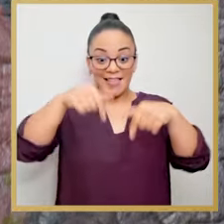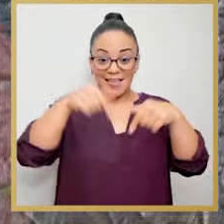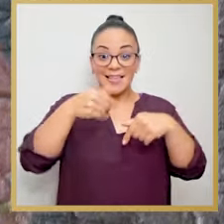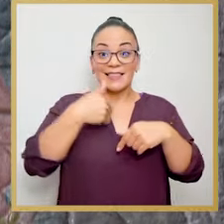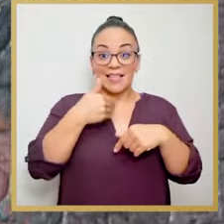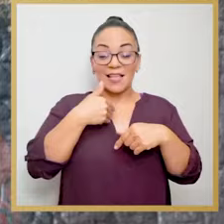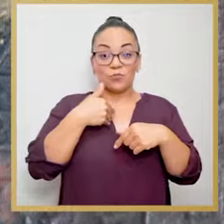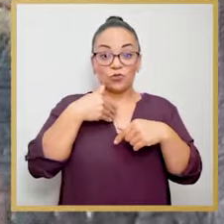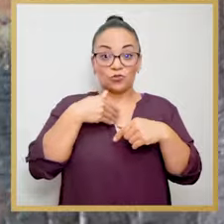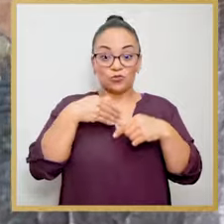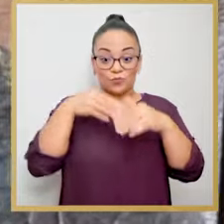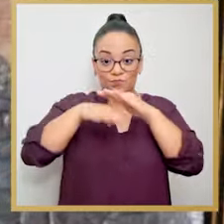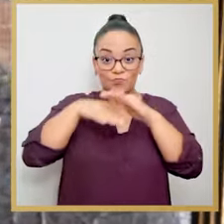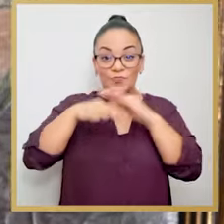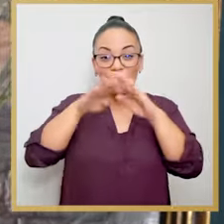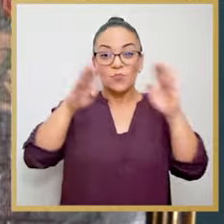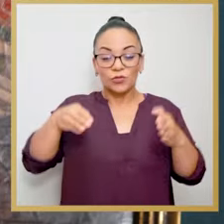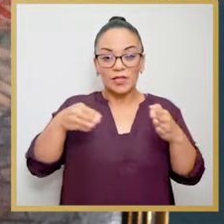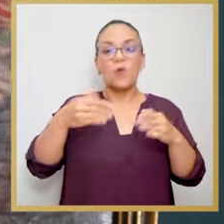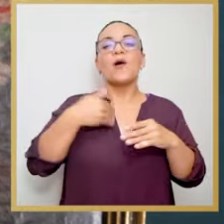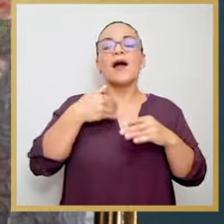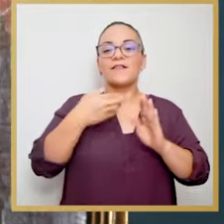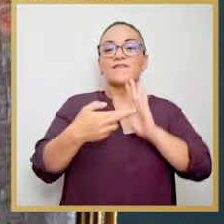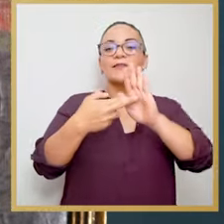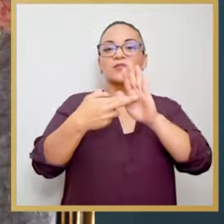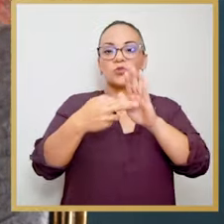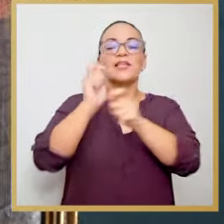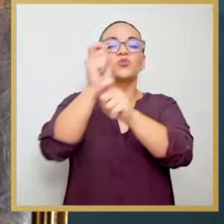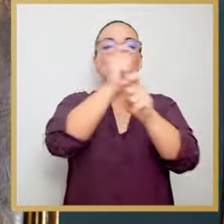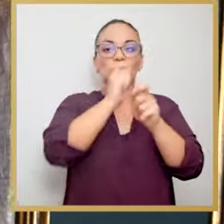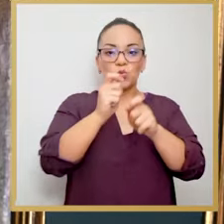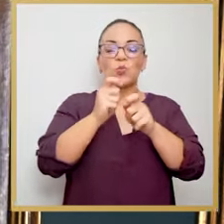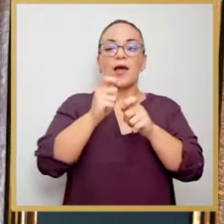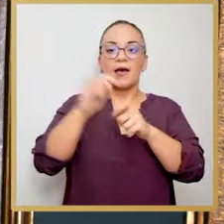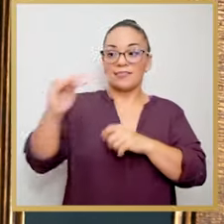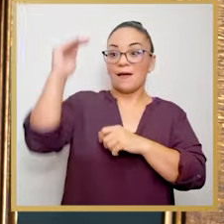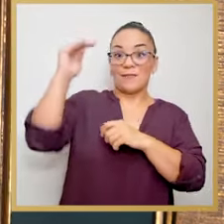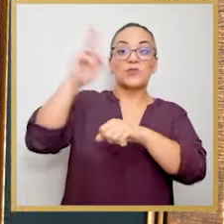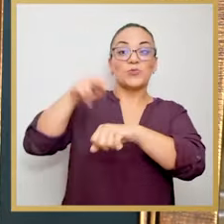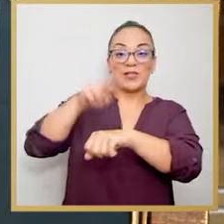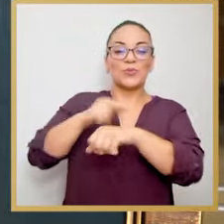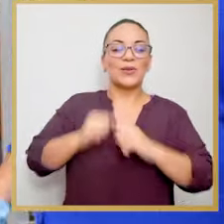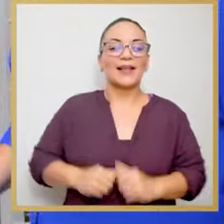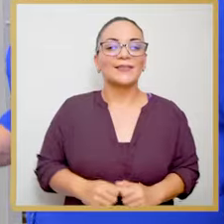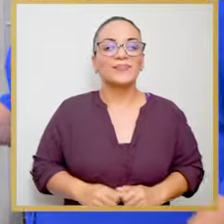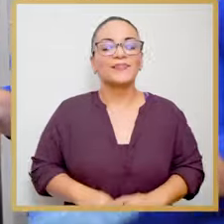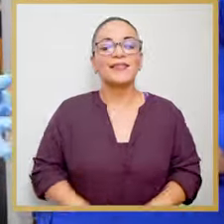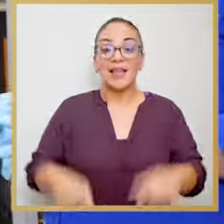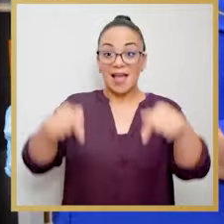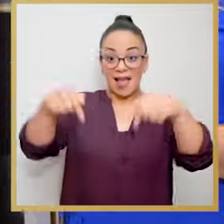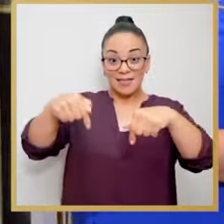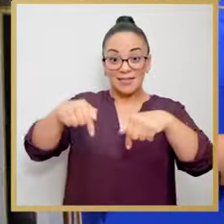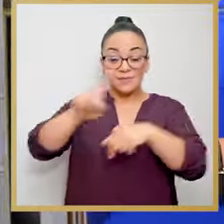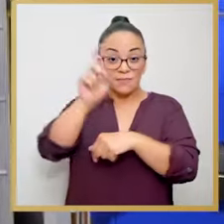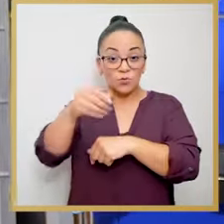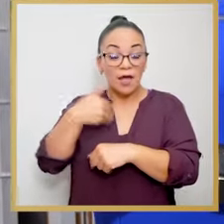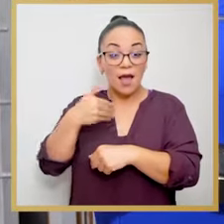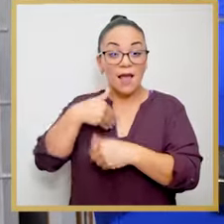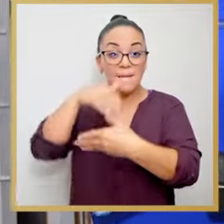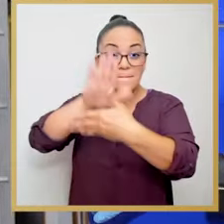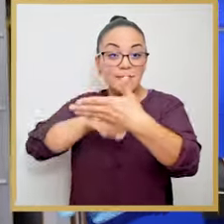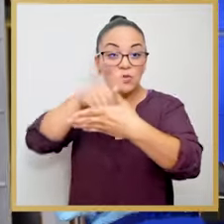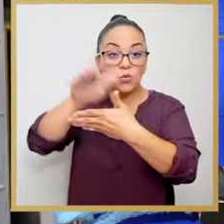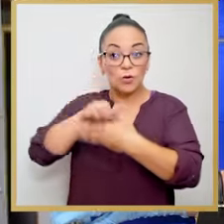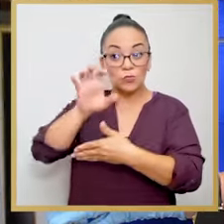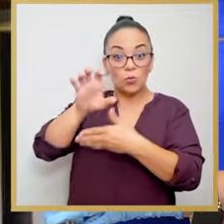colección del museo es que también tenemos la representación de la escultura a un tamaño natural. ¿En esta sede hay pinturas